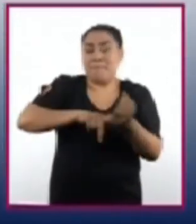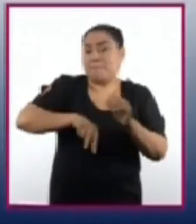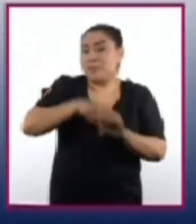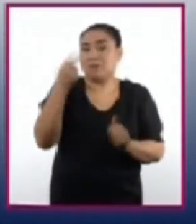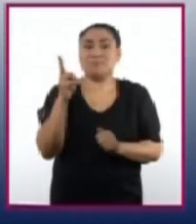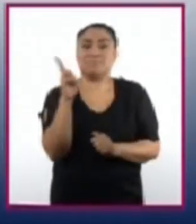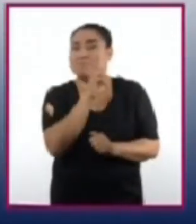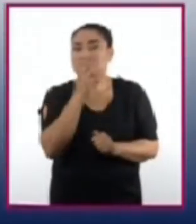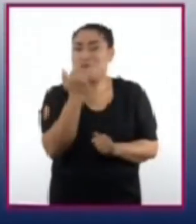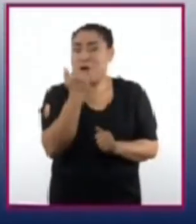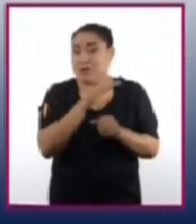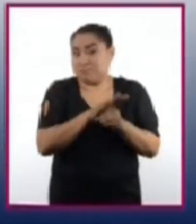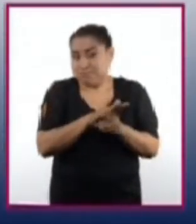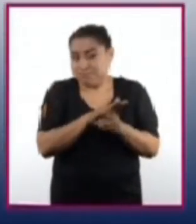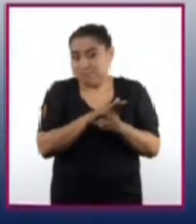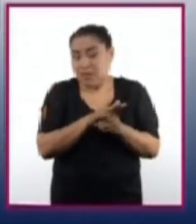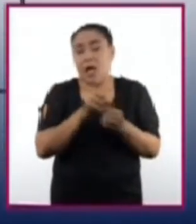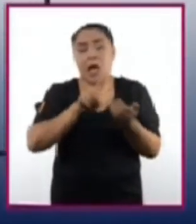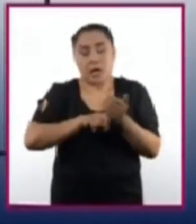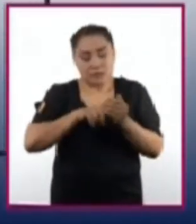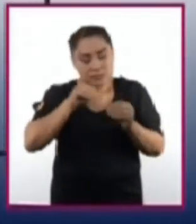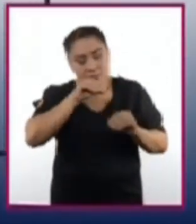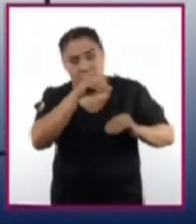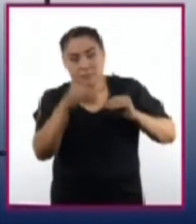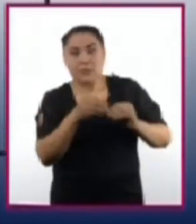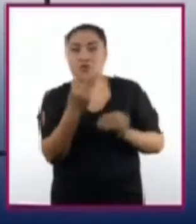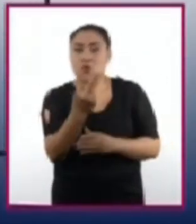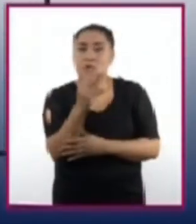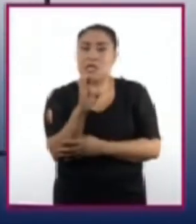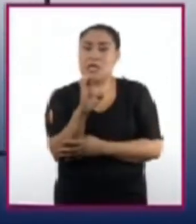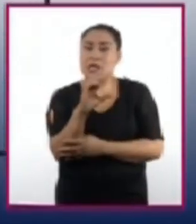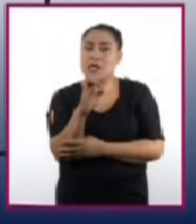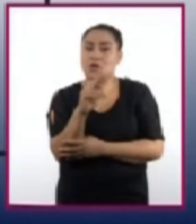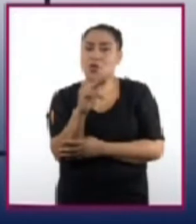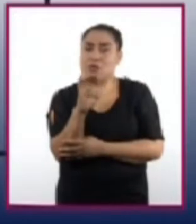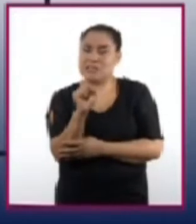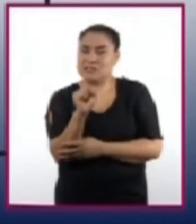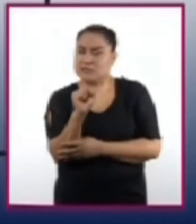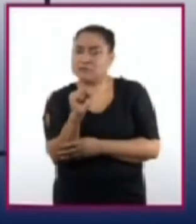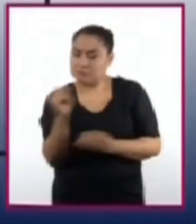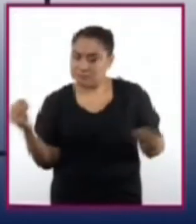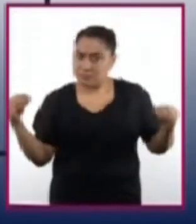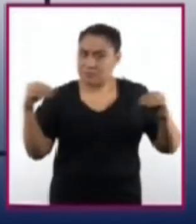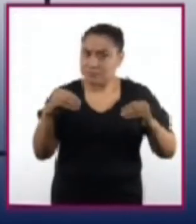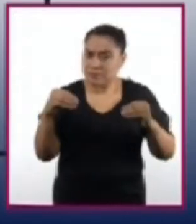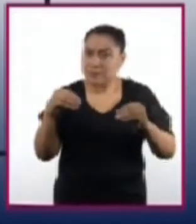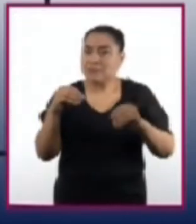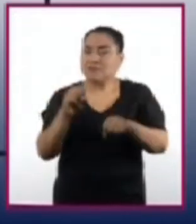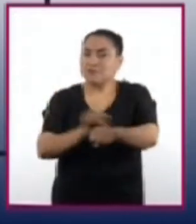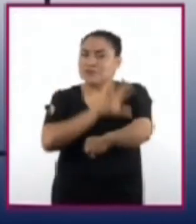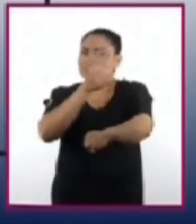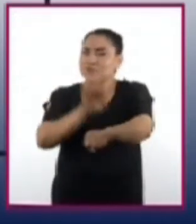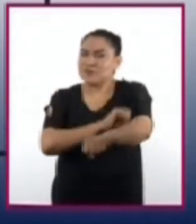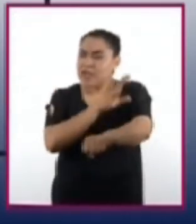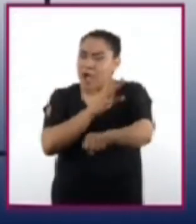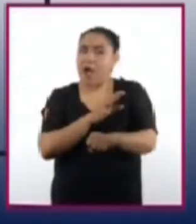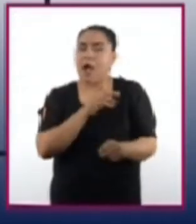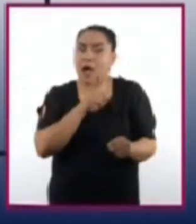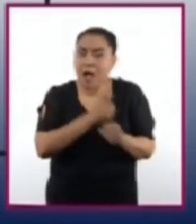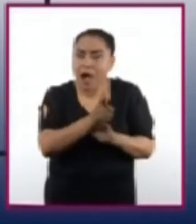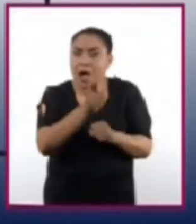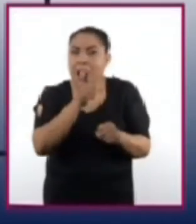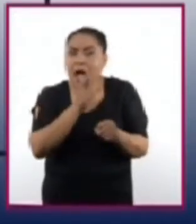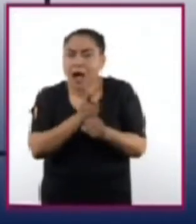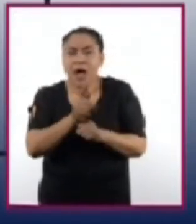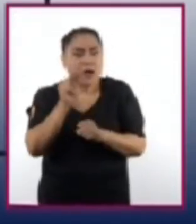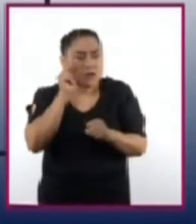decir, al vacío, y equipado con dos electrodos, se le aplicaba un voltaje alto. Lo que observaron fue que se generaba